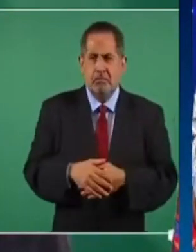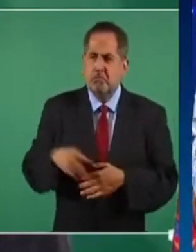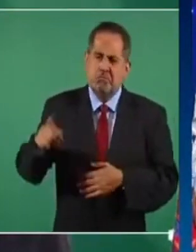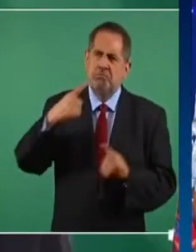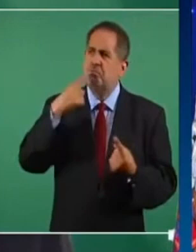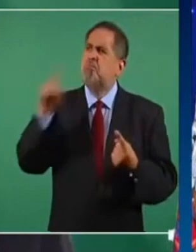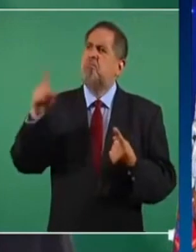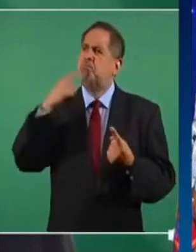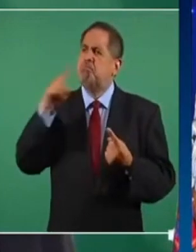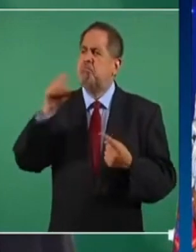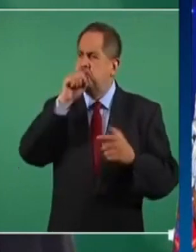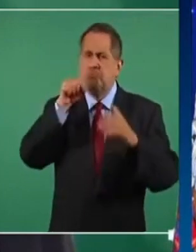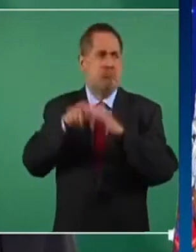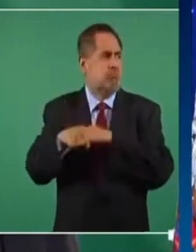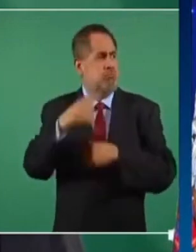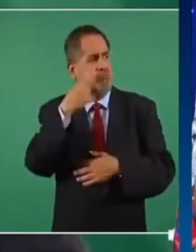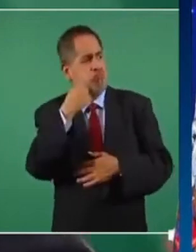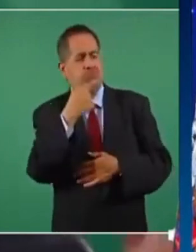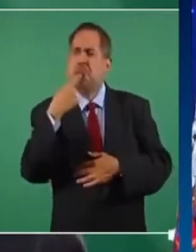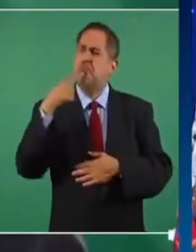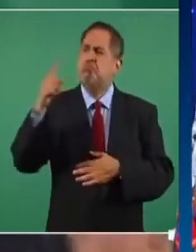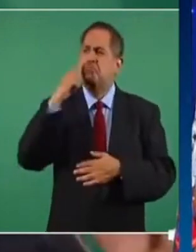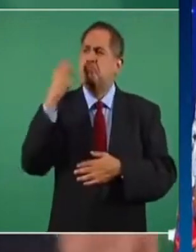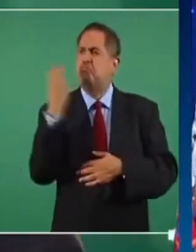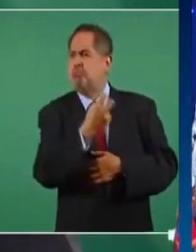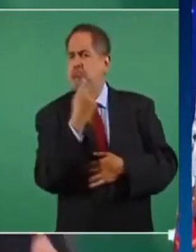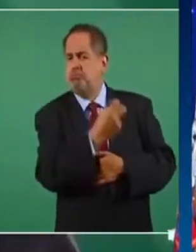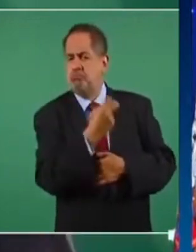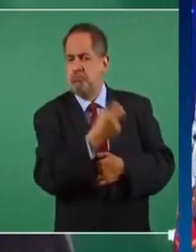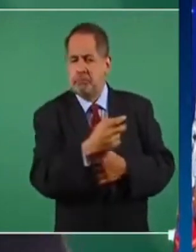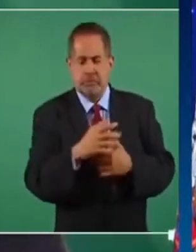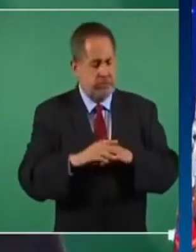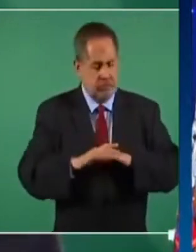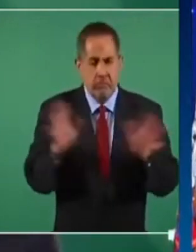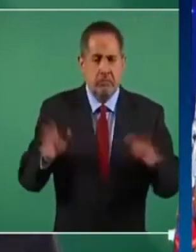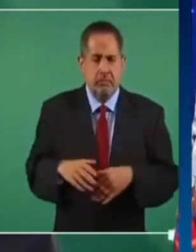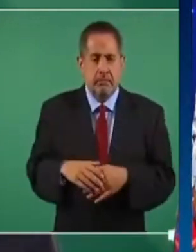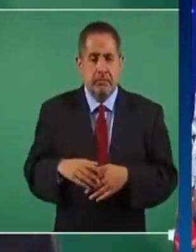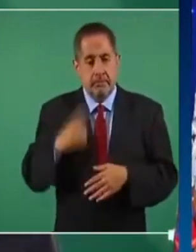denunciar hasta que ellos mismos